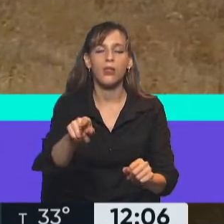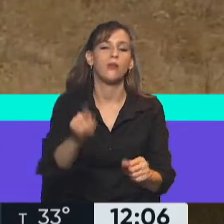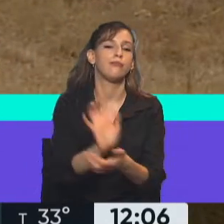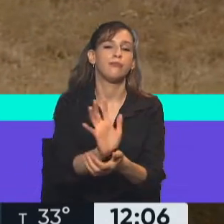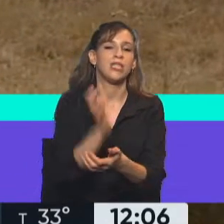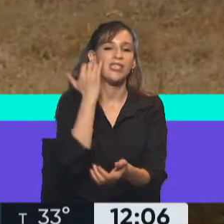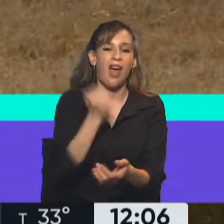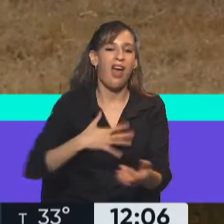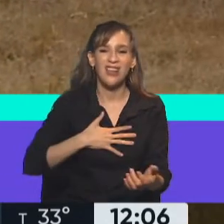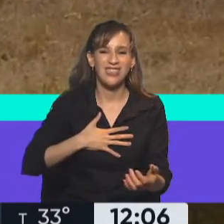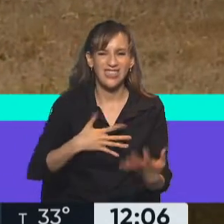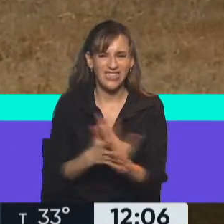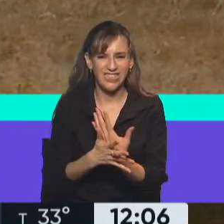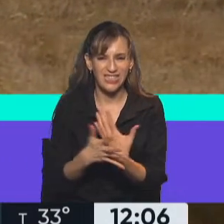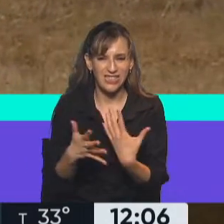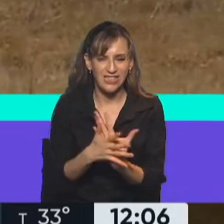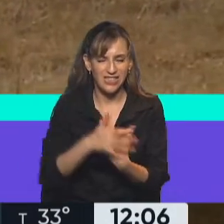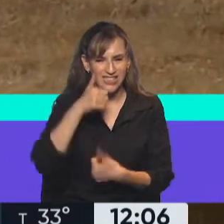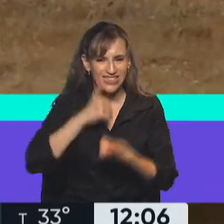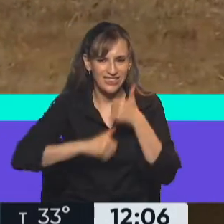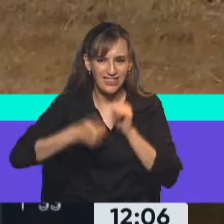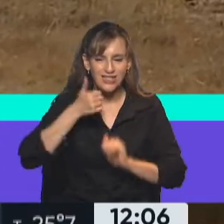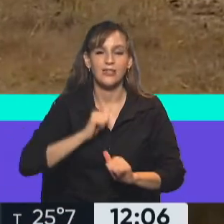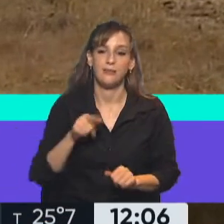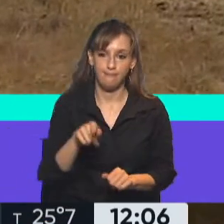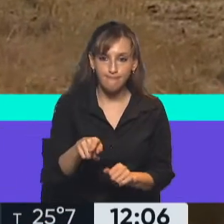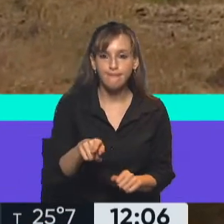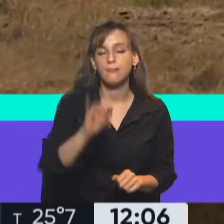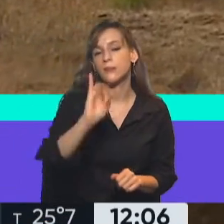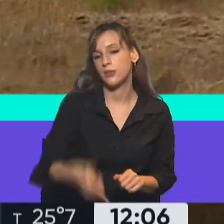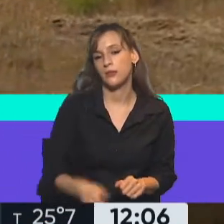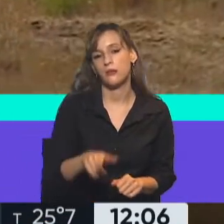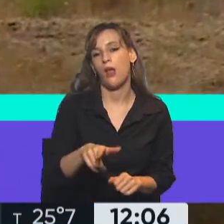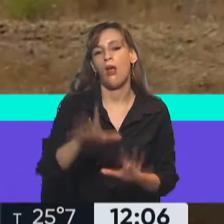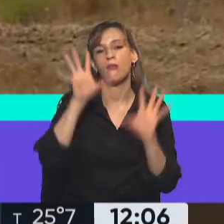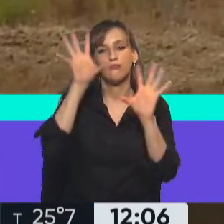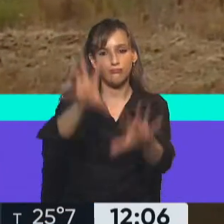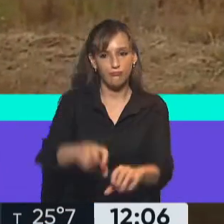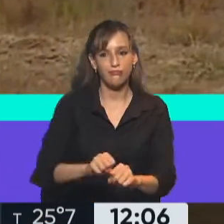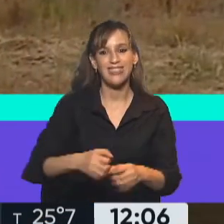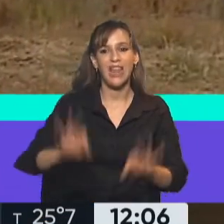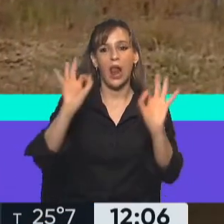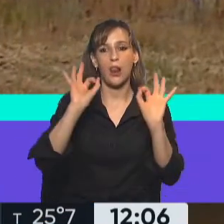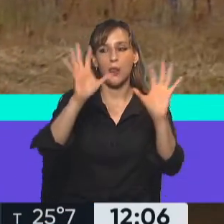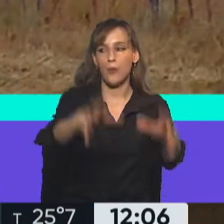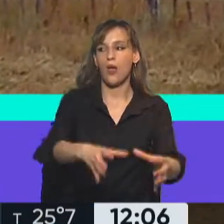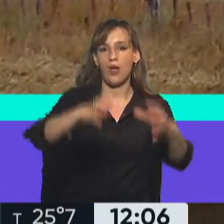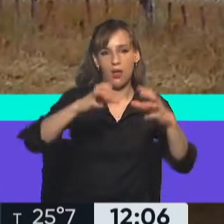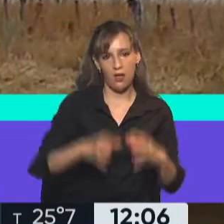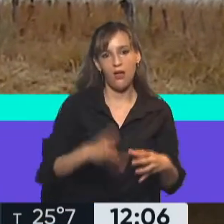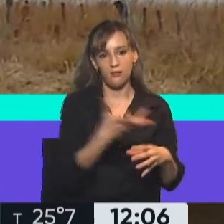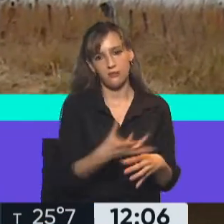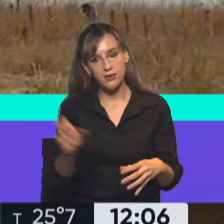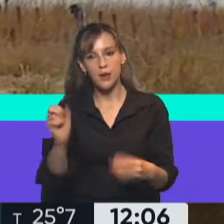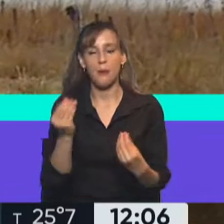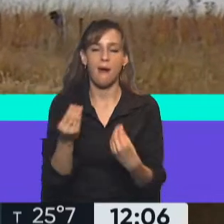afectado o muy dañado. En esas situaciones, sí, lo que se hace es rescatarlos y llevarlos a un centro de rescate para brindarle las curaciones